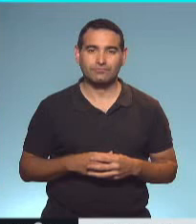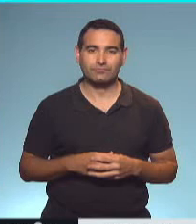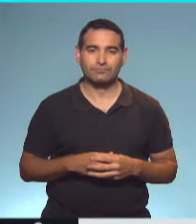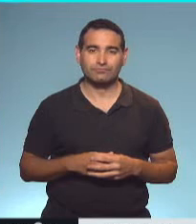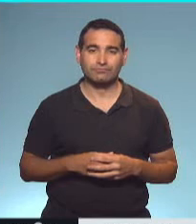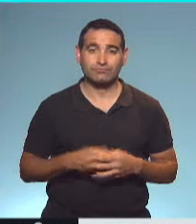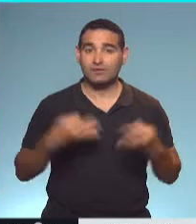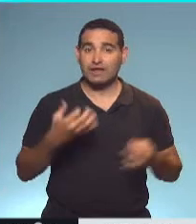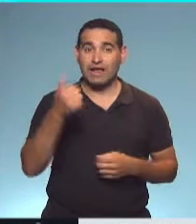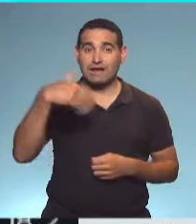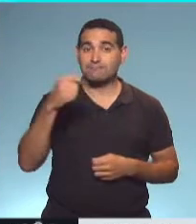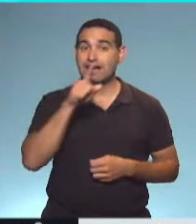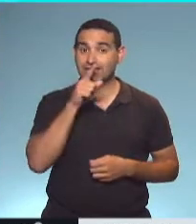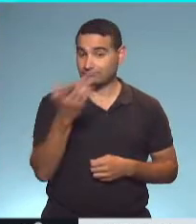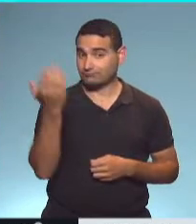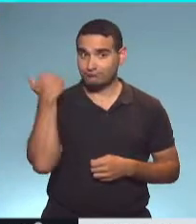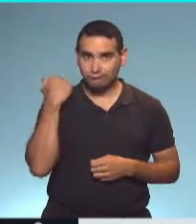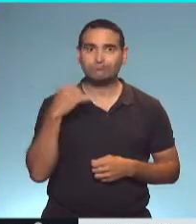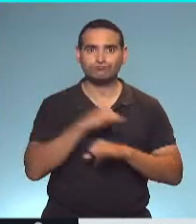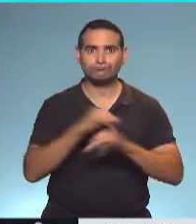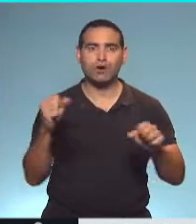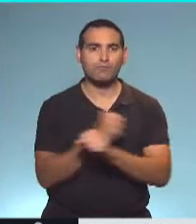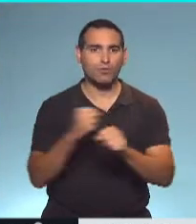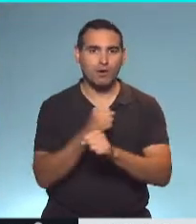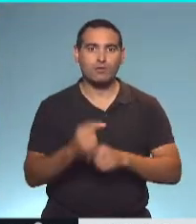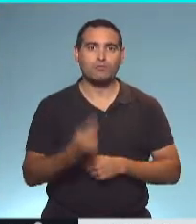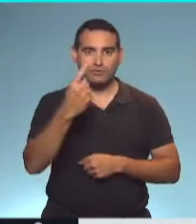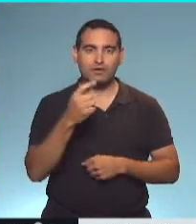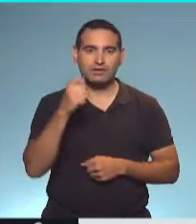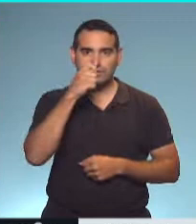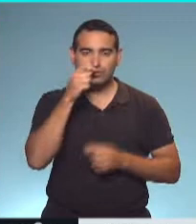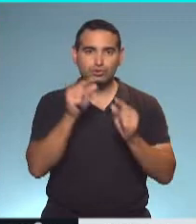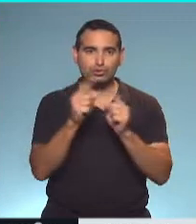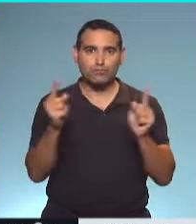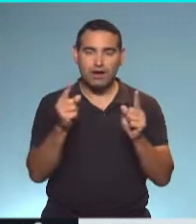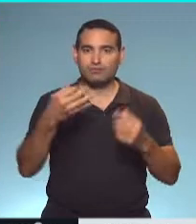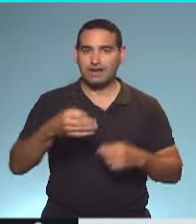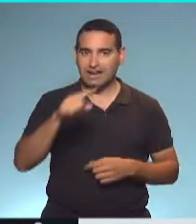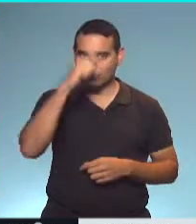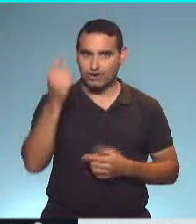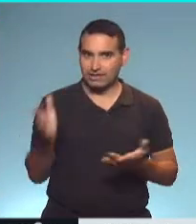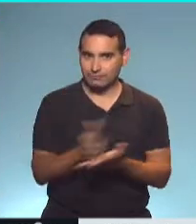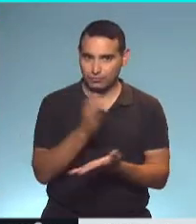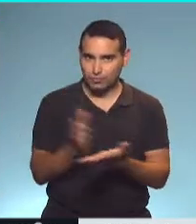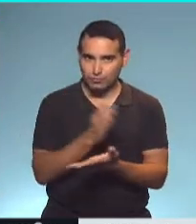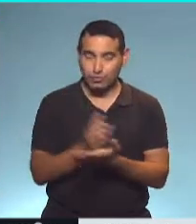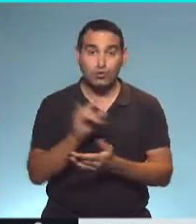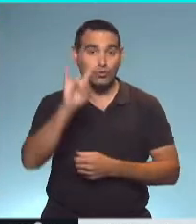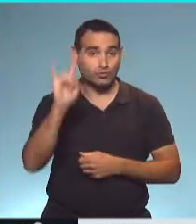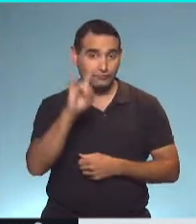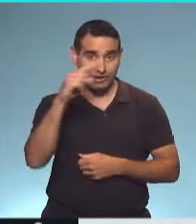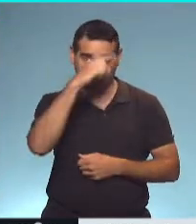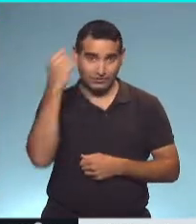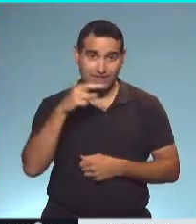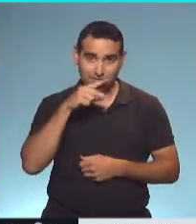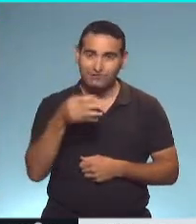Bien, en la ALMAT hace muy poquitos días se acaba de aprobar el primer hisopo de producción nacional. Todo parte desde la Universidad Nacional